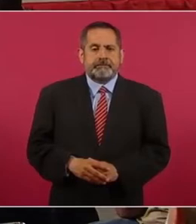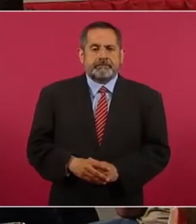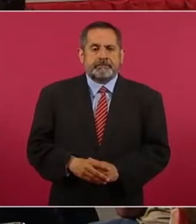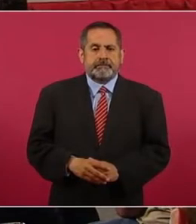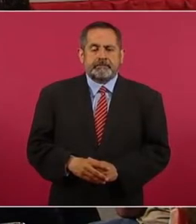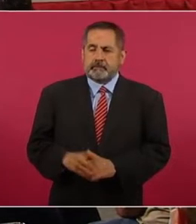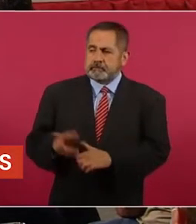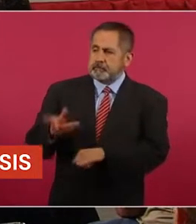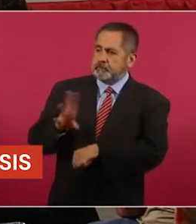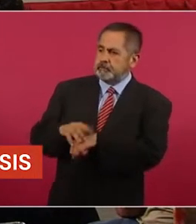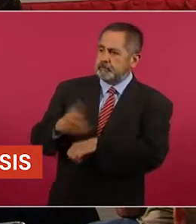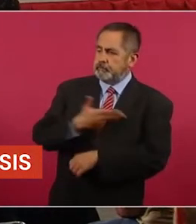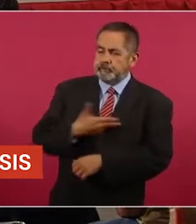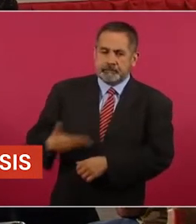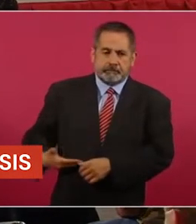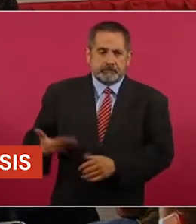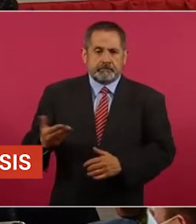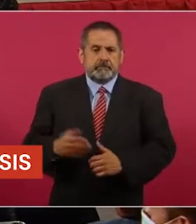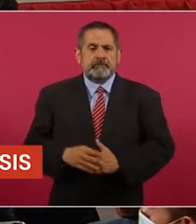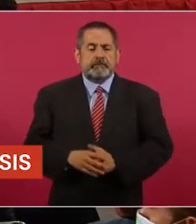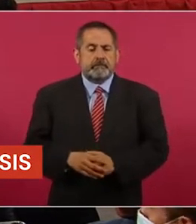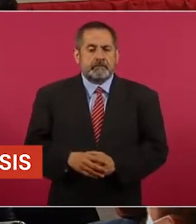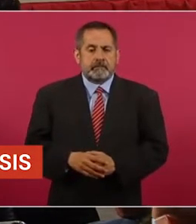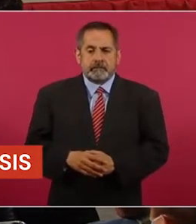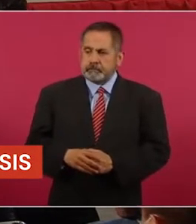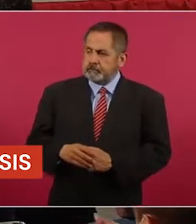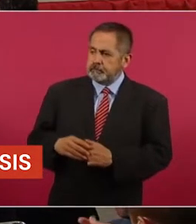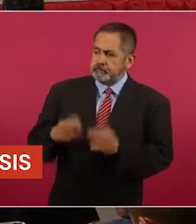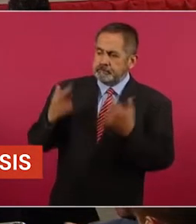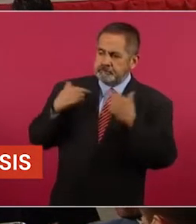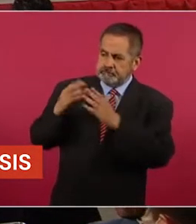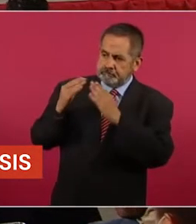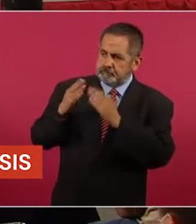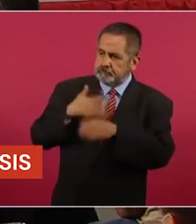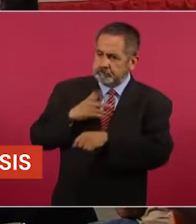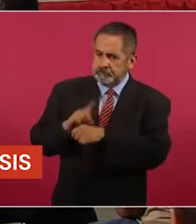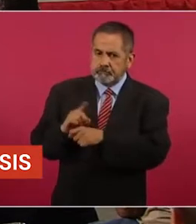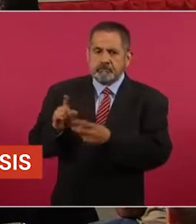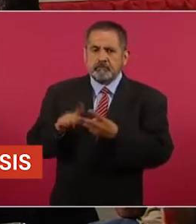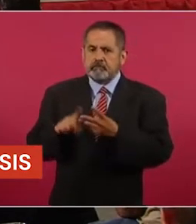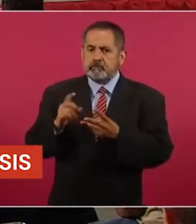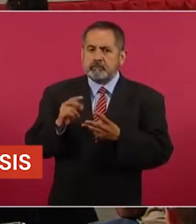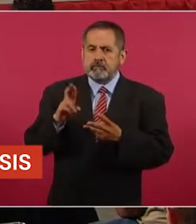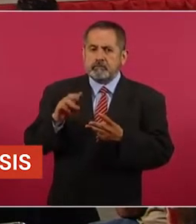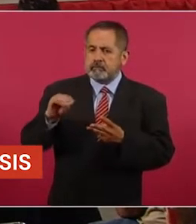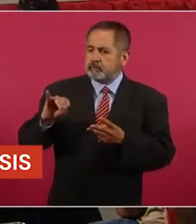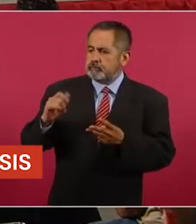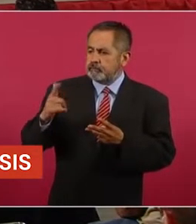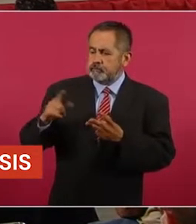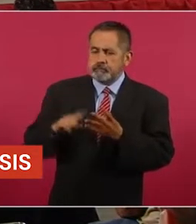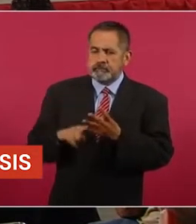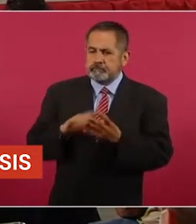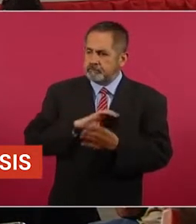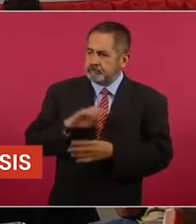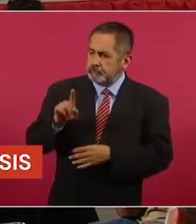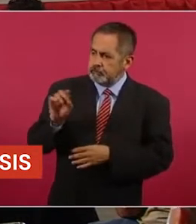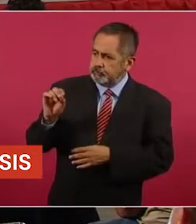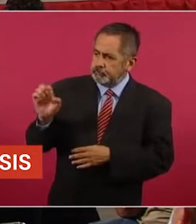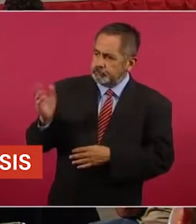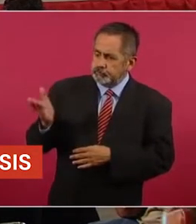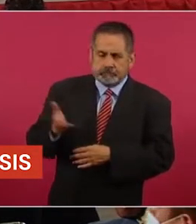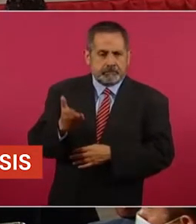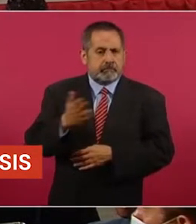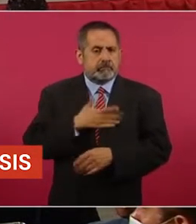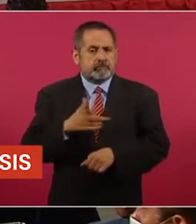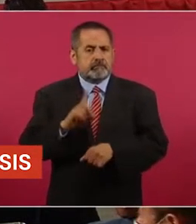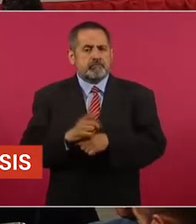Con su permiso, señor presidente, maestro, buenos días, doctor Miguel Malo, querido Sobe. Muy buenos días, tengan todas